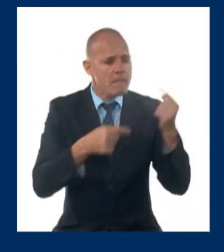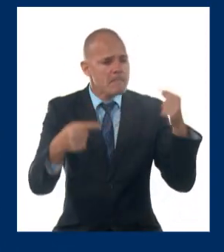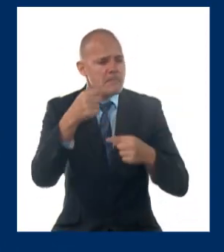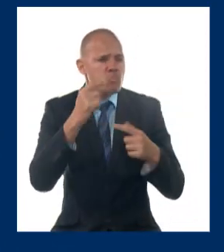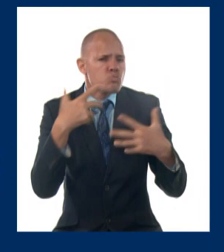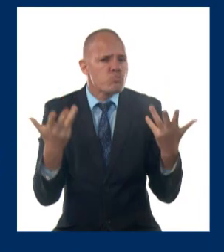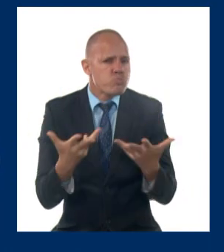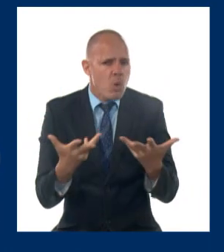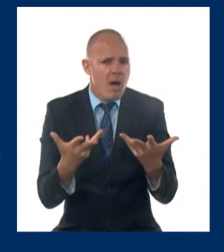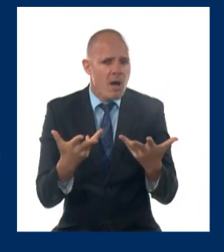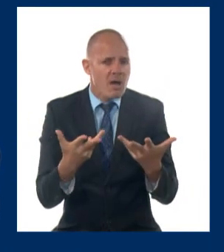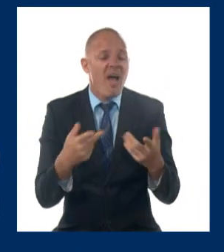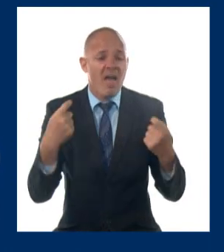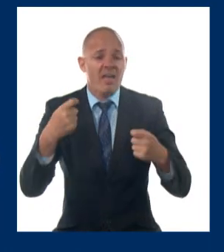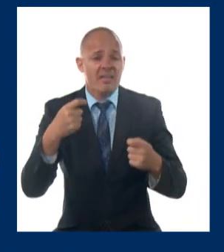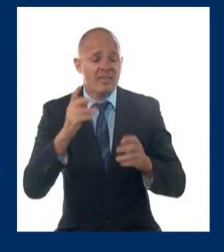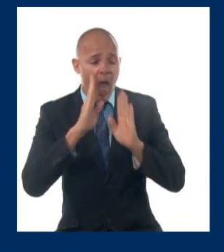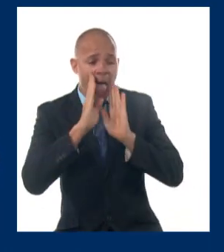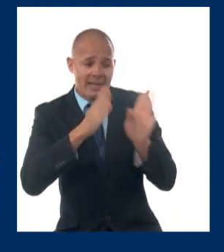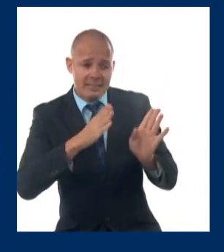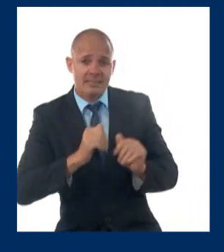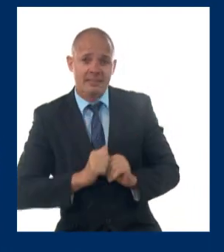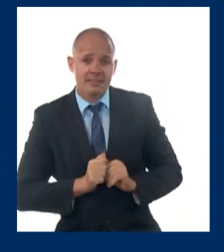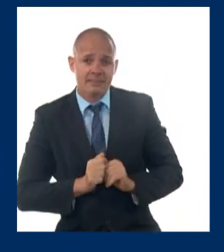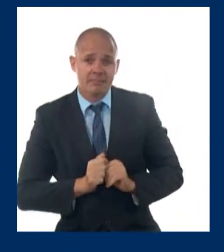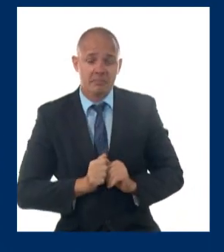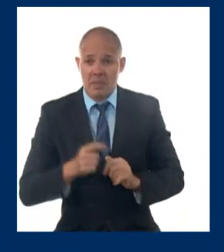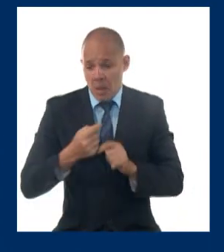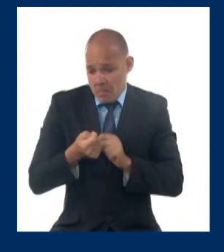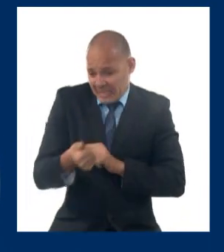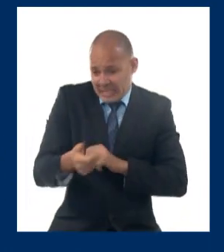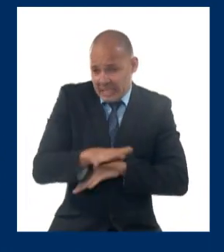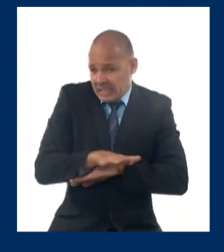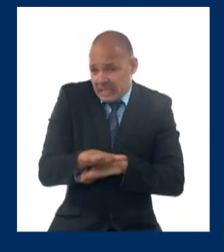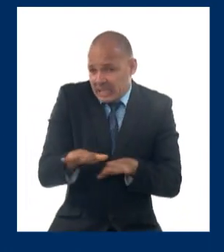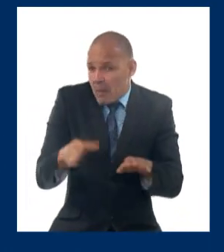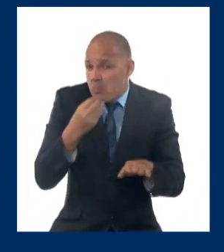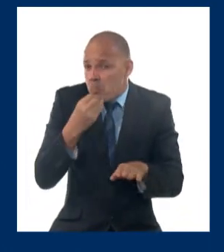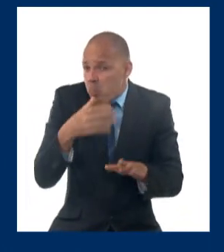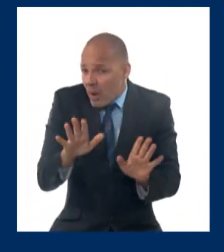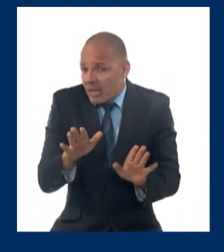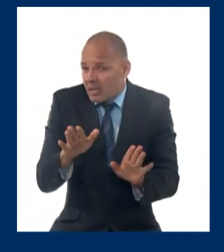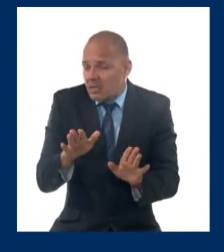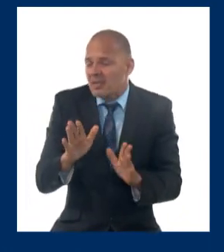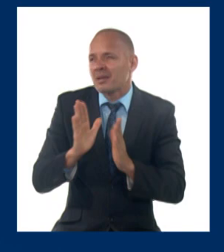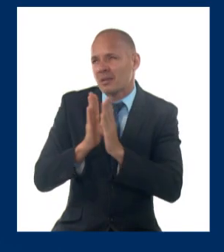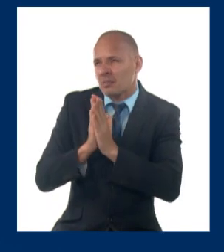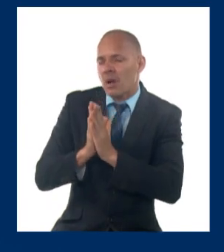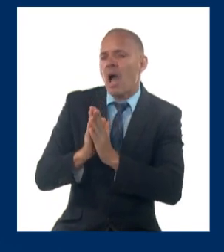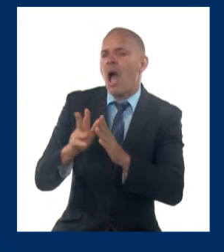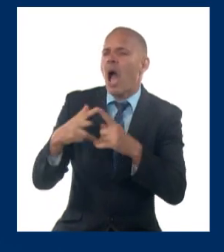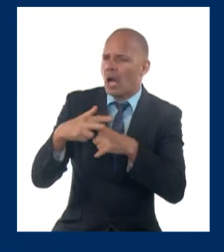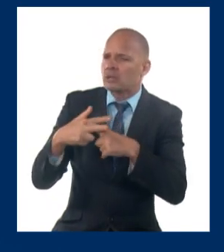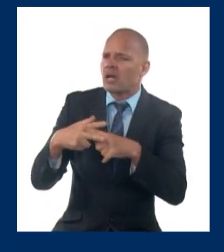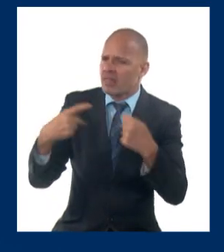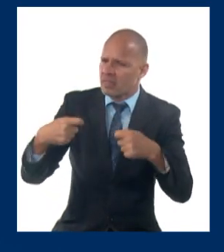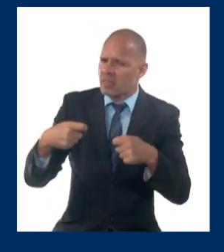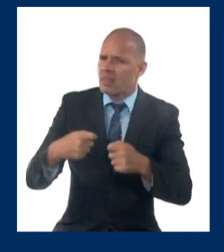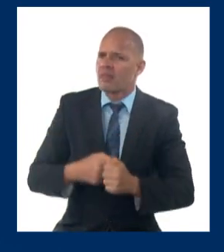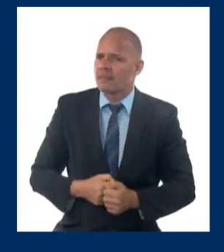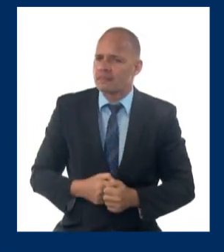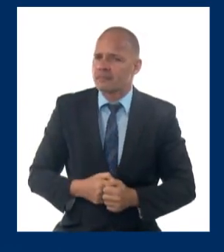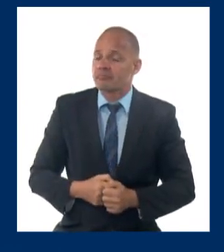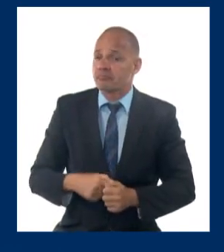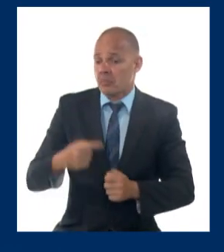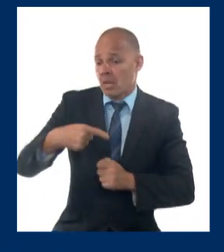región. Resta poco tiempo, pero aún no es demasiado tarde para evitar un fracaso. La